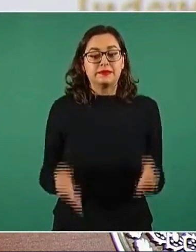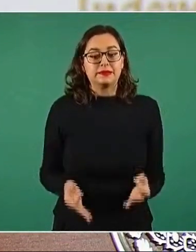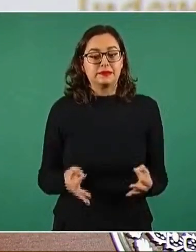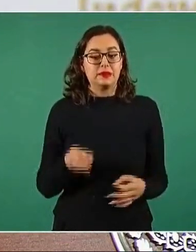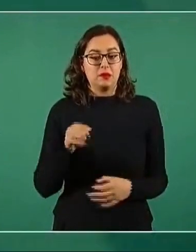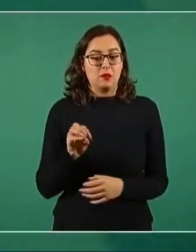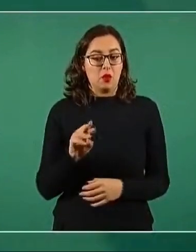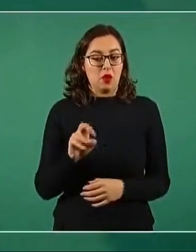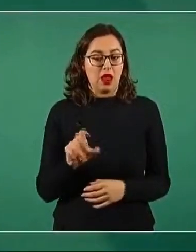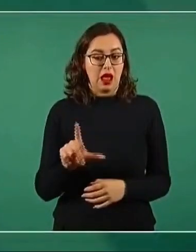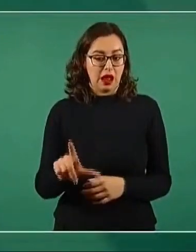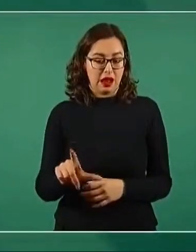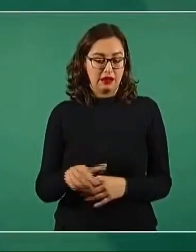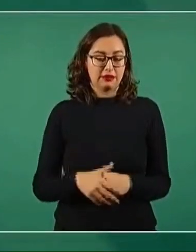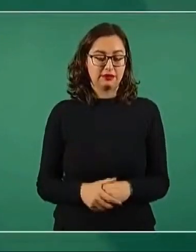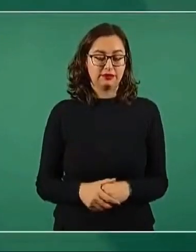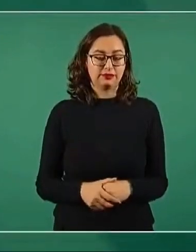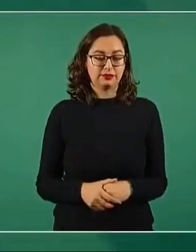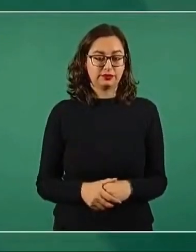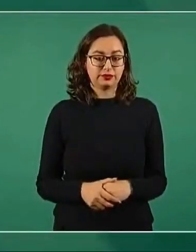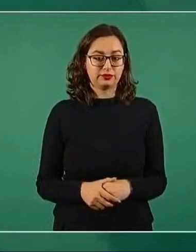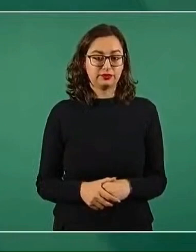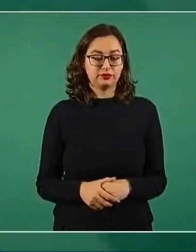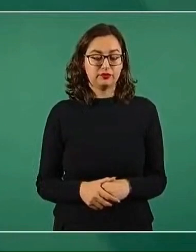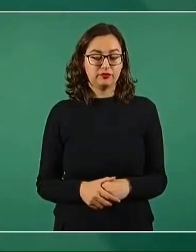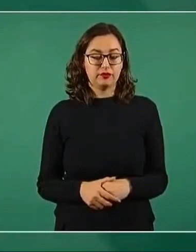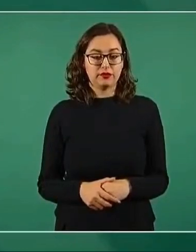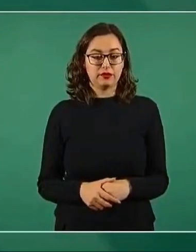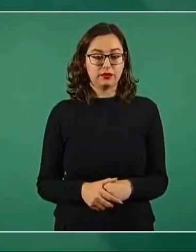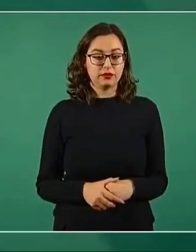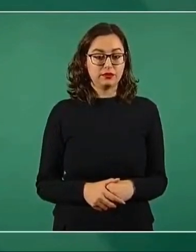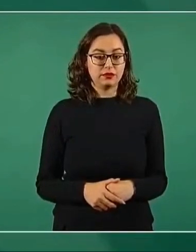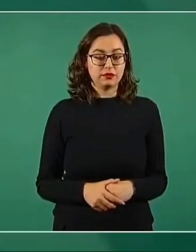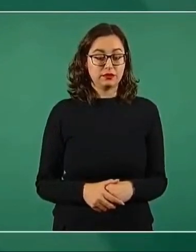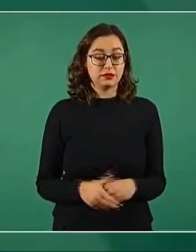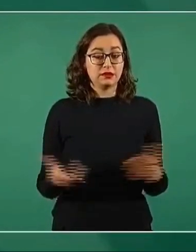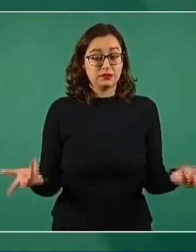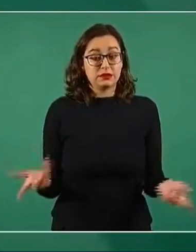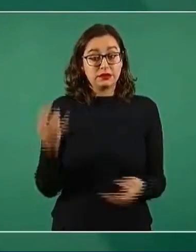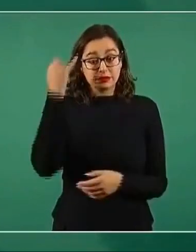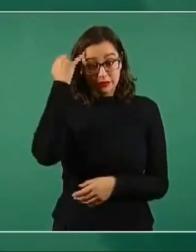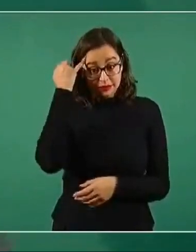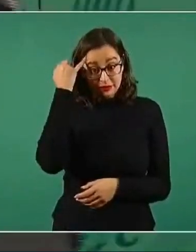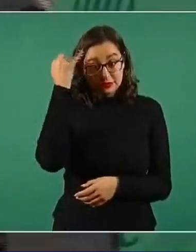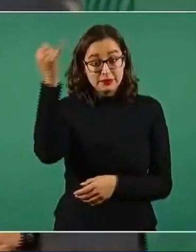nos ahorramos con